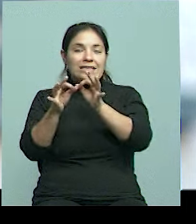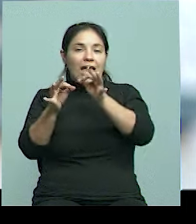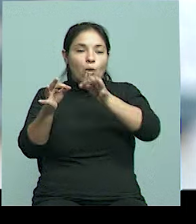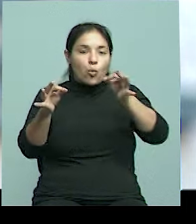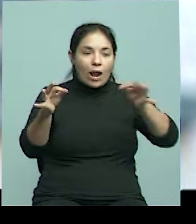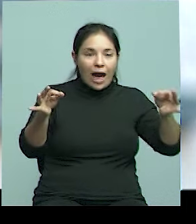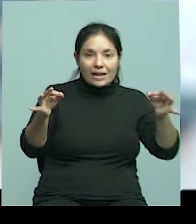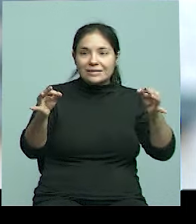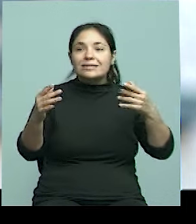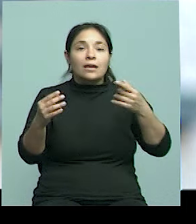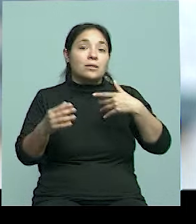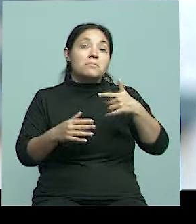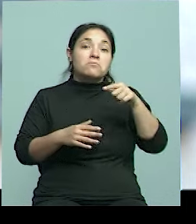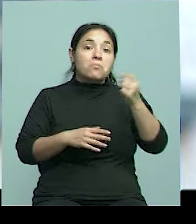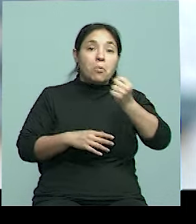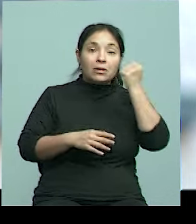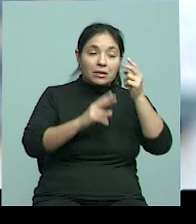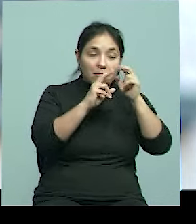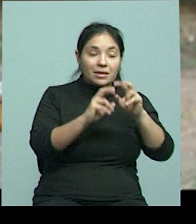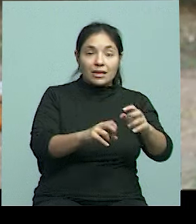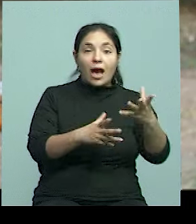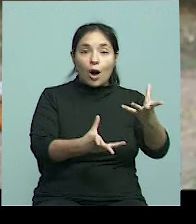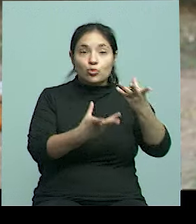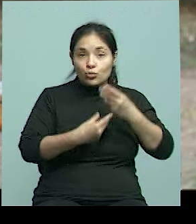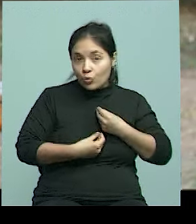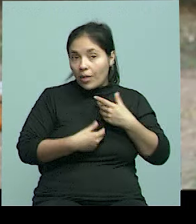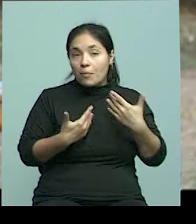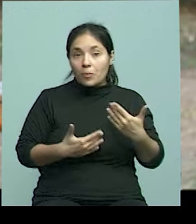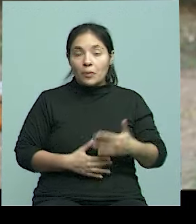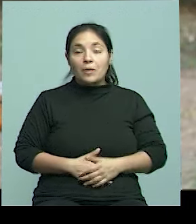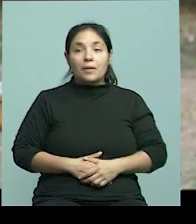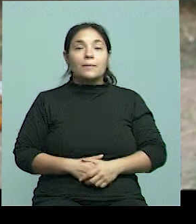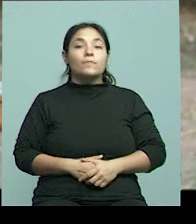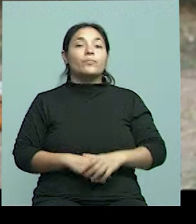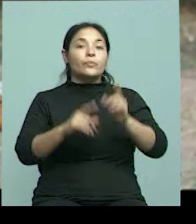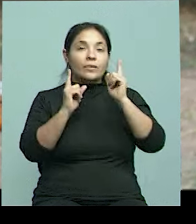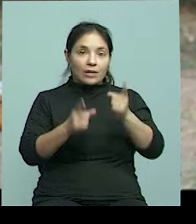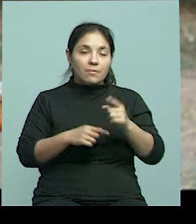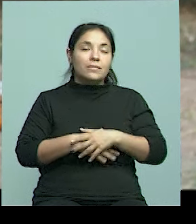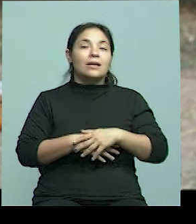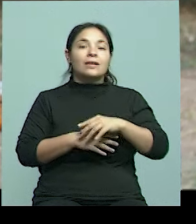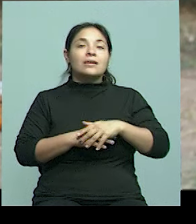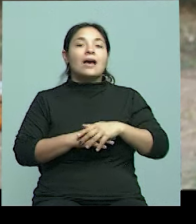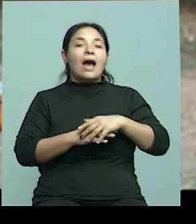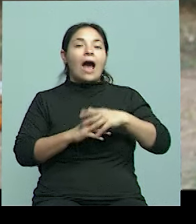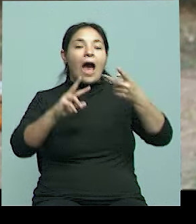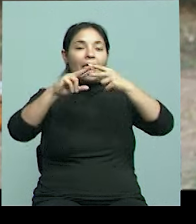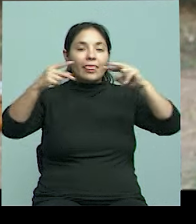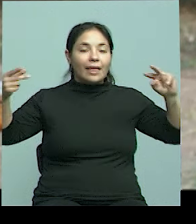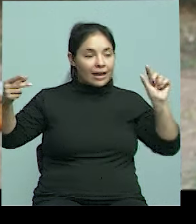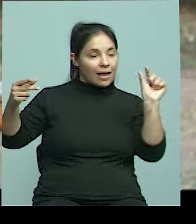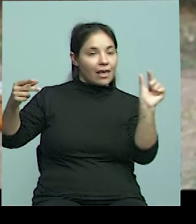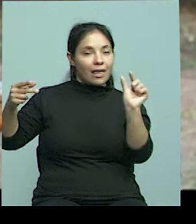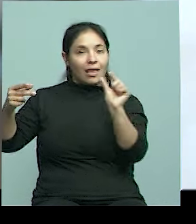útil para publicar trabajos de investigación, y también estudios de secuenciación de ADN por